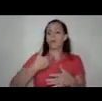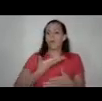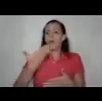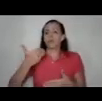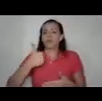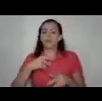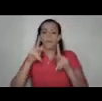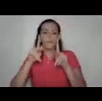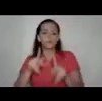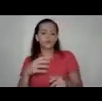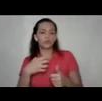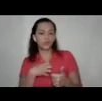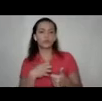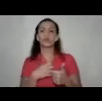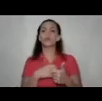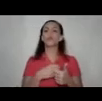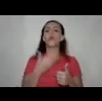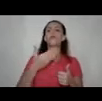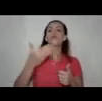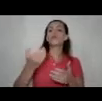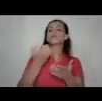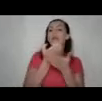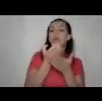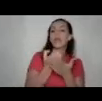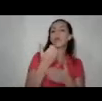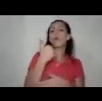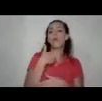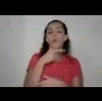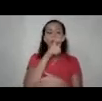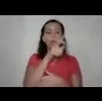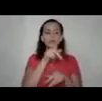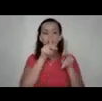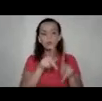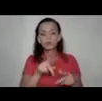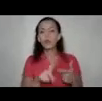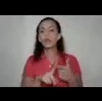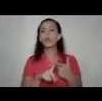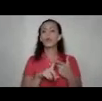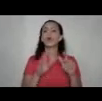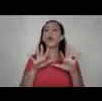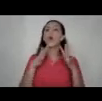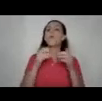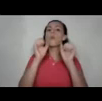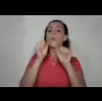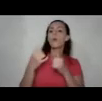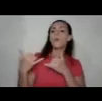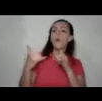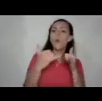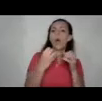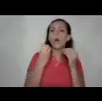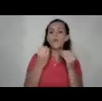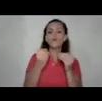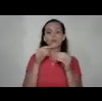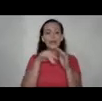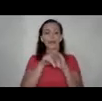persona, de los recursos económicos que tiene esta persona, de cómo podemos jugar mucho sobre todo y aquí entra el